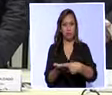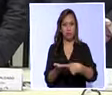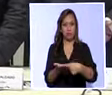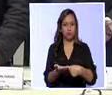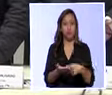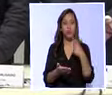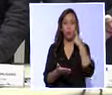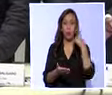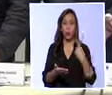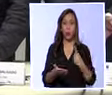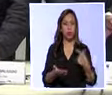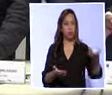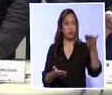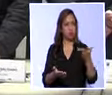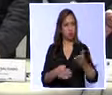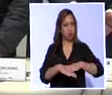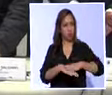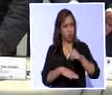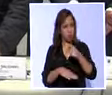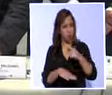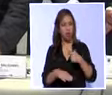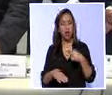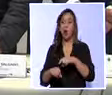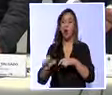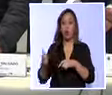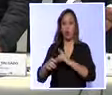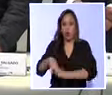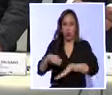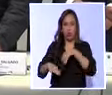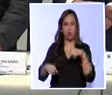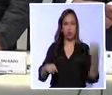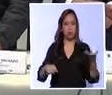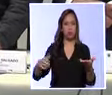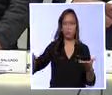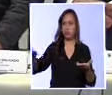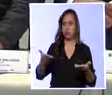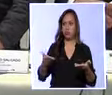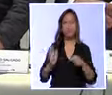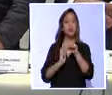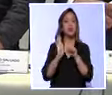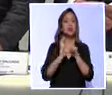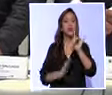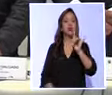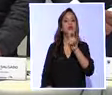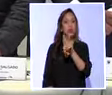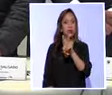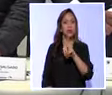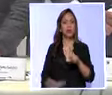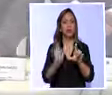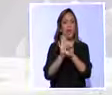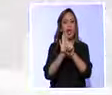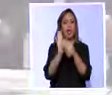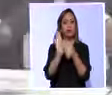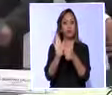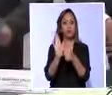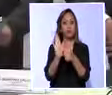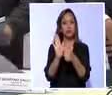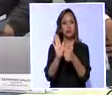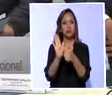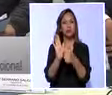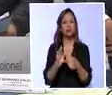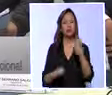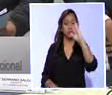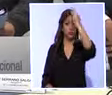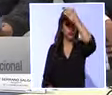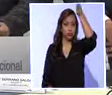las pruebas de cargo y las pruebas de descargo, tal cual lo establece el artículo 81 y 82 de la Ley Orgánica de la Función Legislativa. José